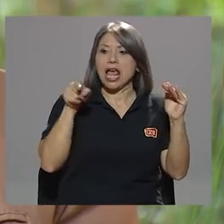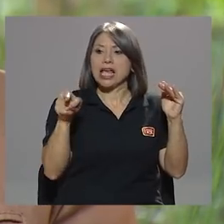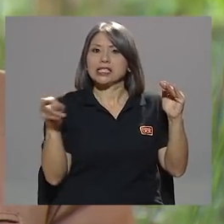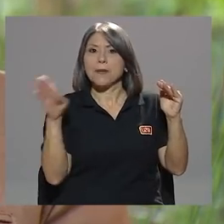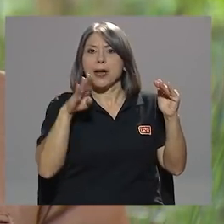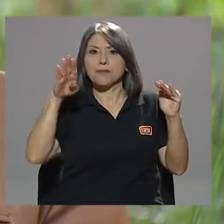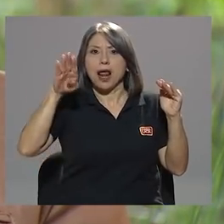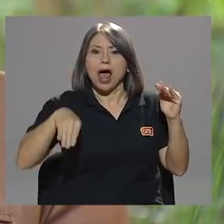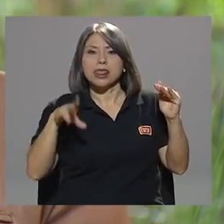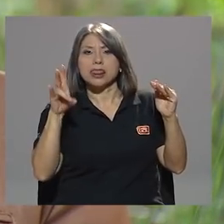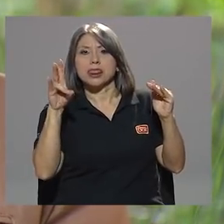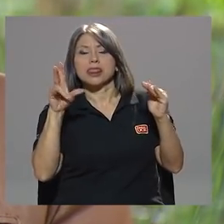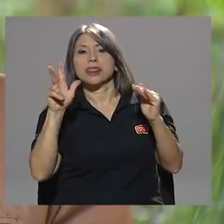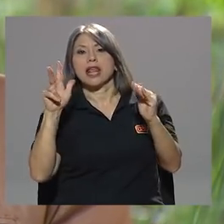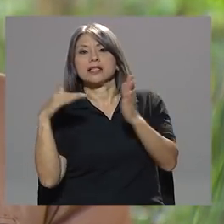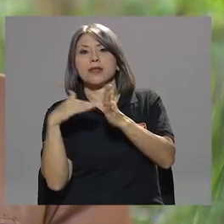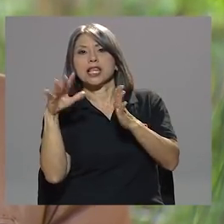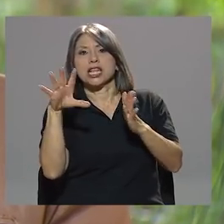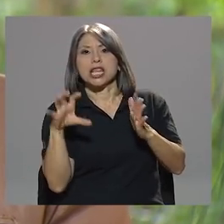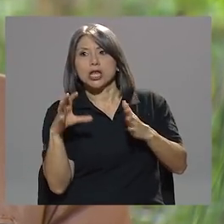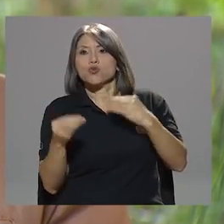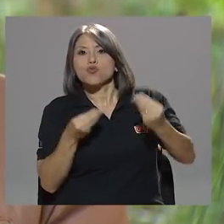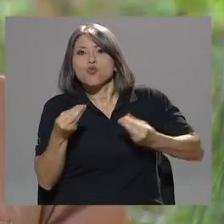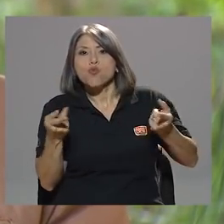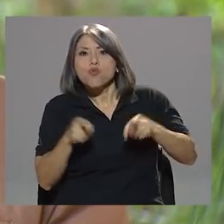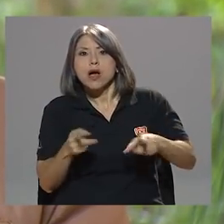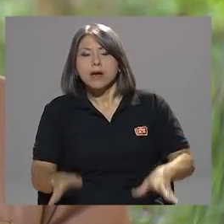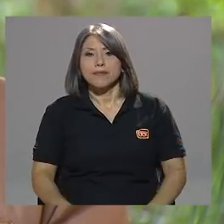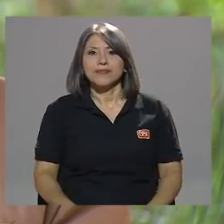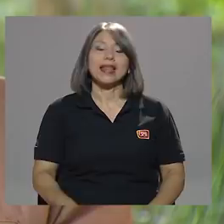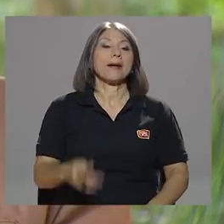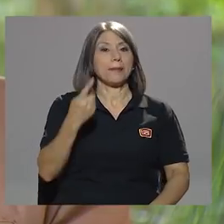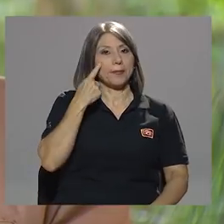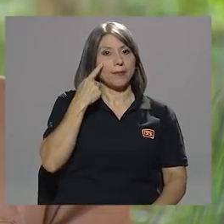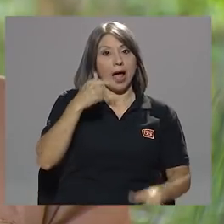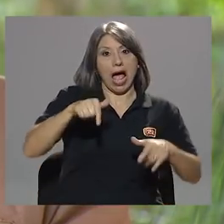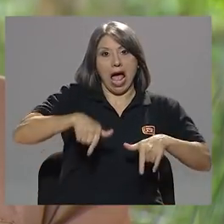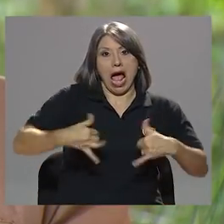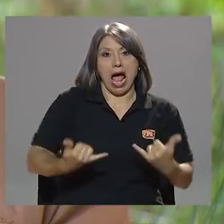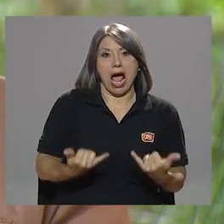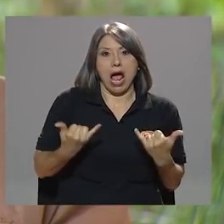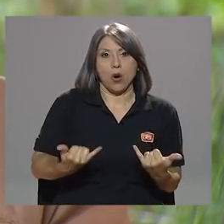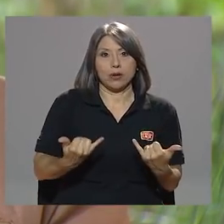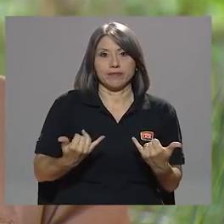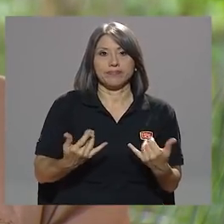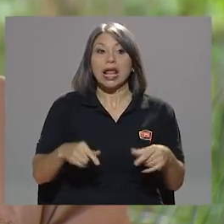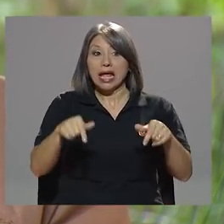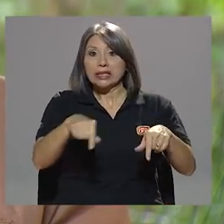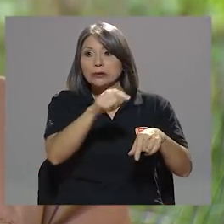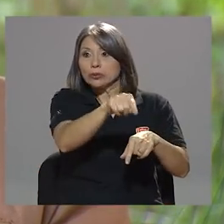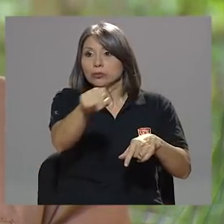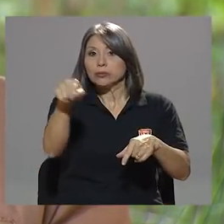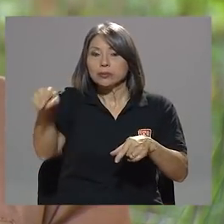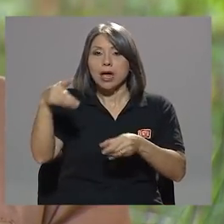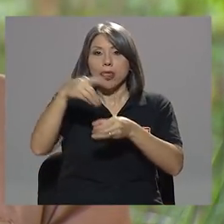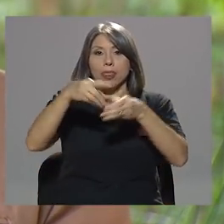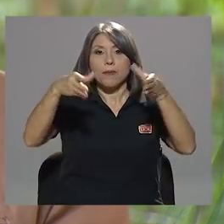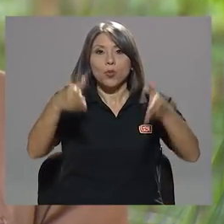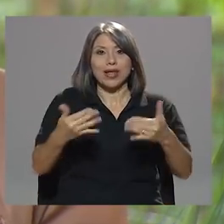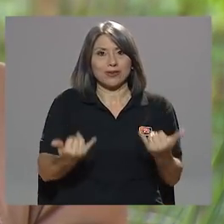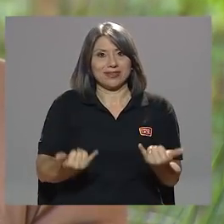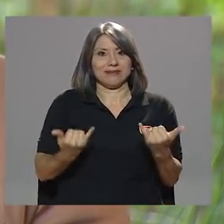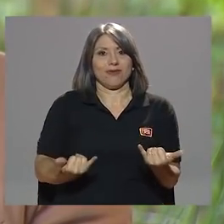¿Qué importó? Perdóname, Don Carlos. Vamos a ver, existe hoy en día y los diputados actuales